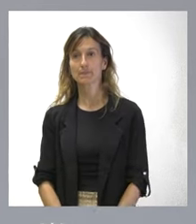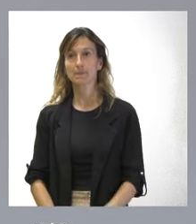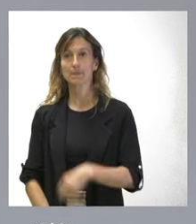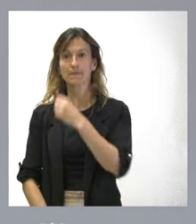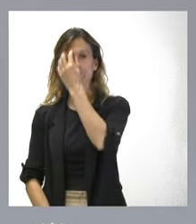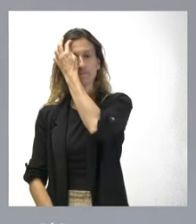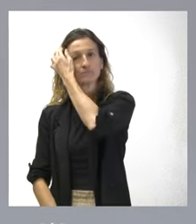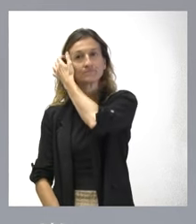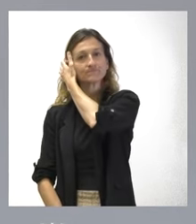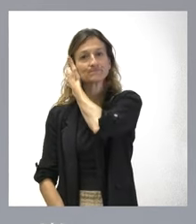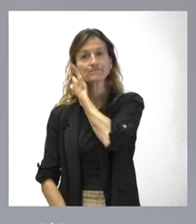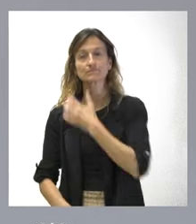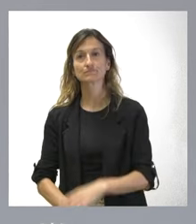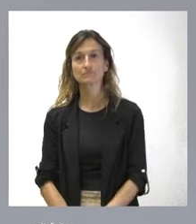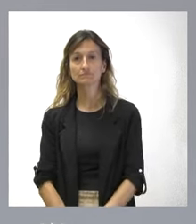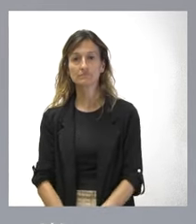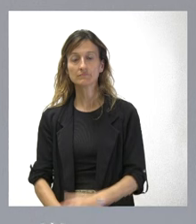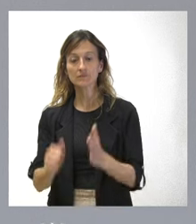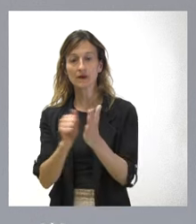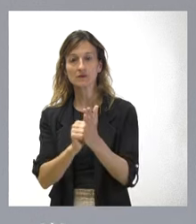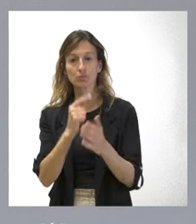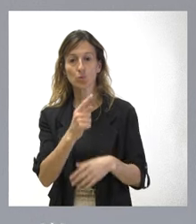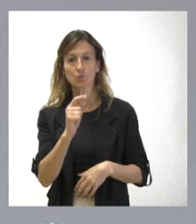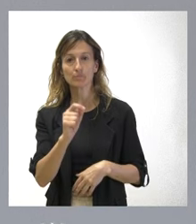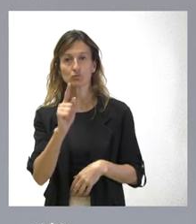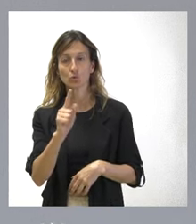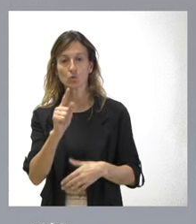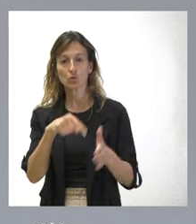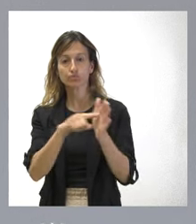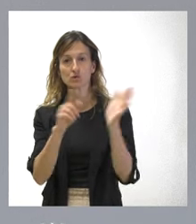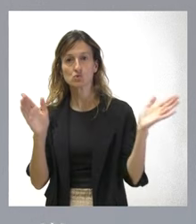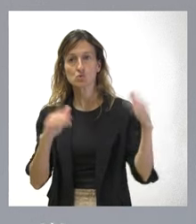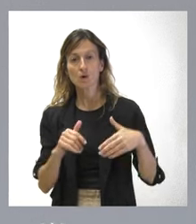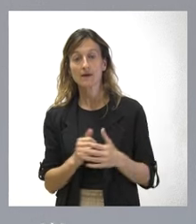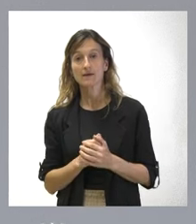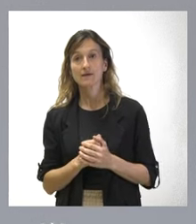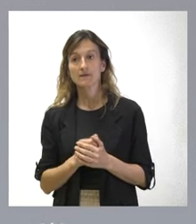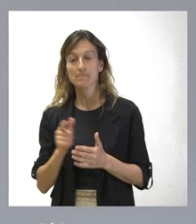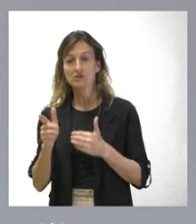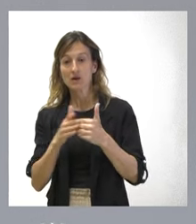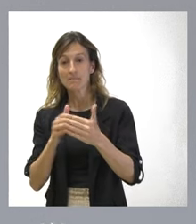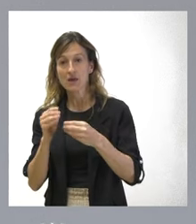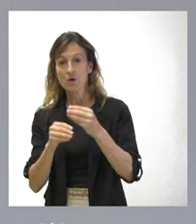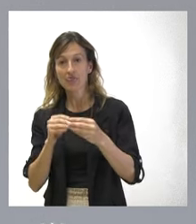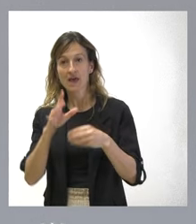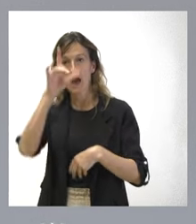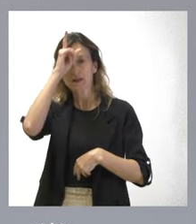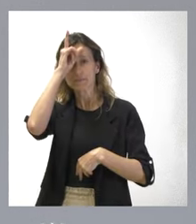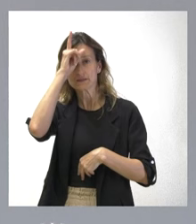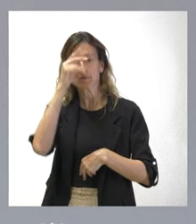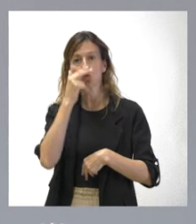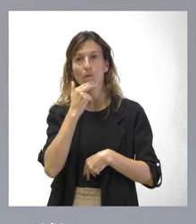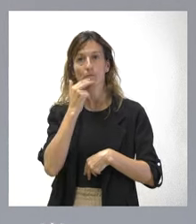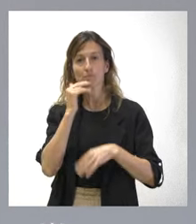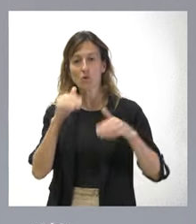Lógicamente, no se contempla en ese artículo 1.1 la necesidad de que los autores muestren arrepentimiento o compromiso